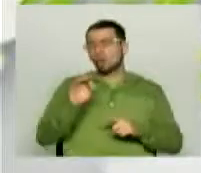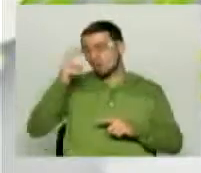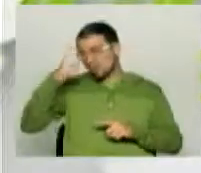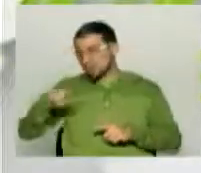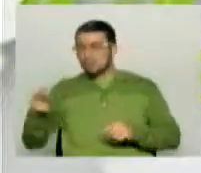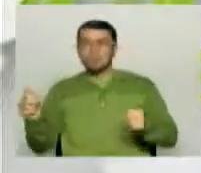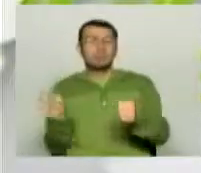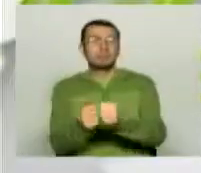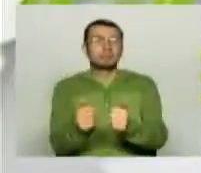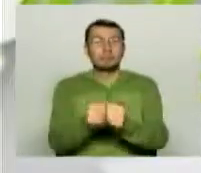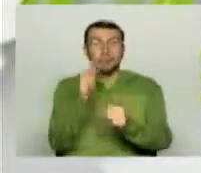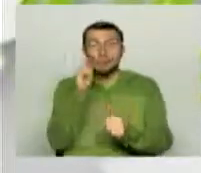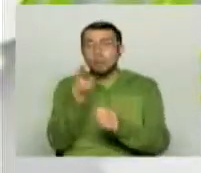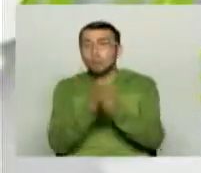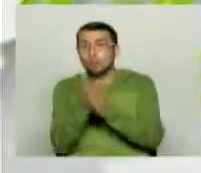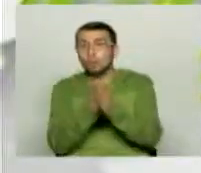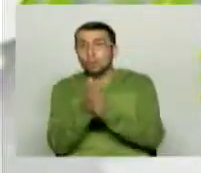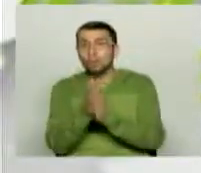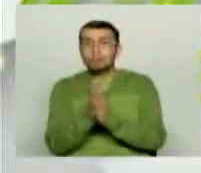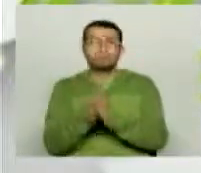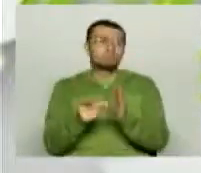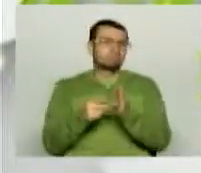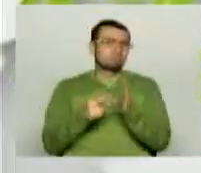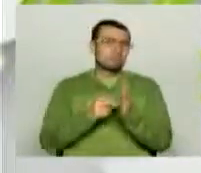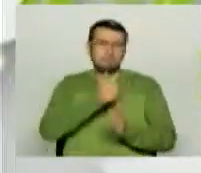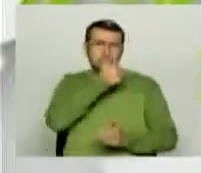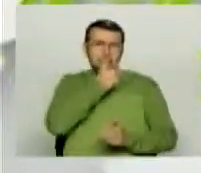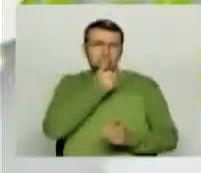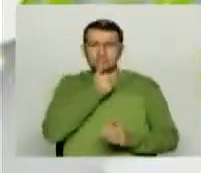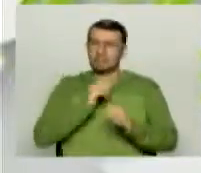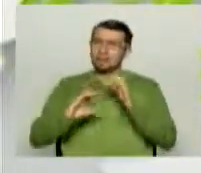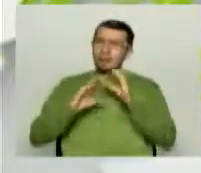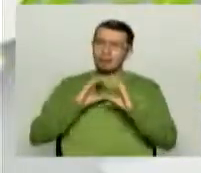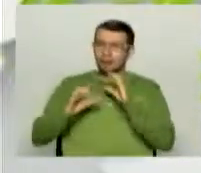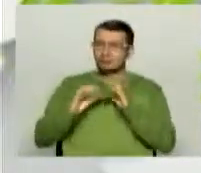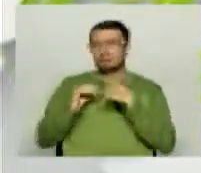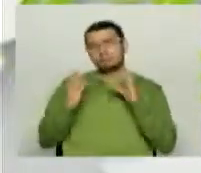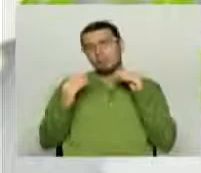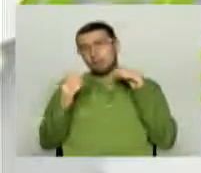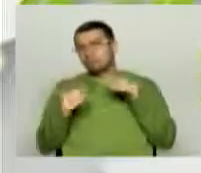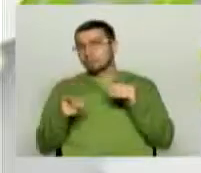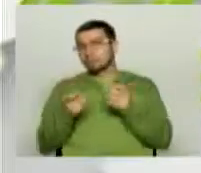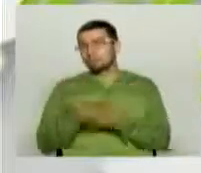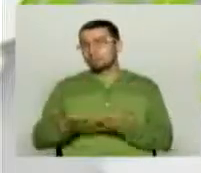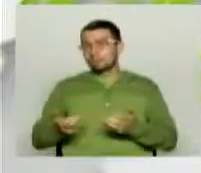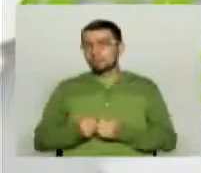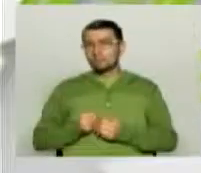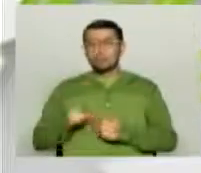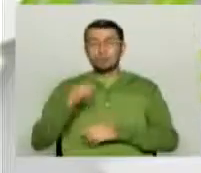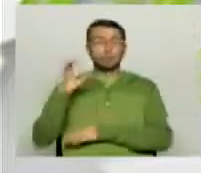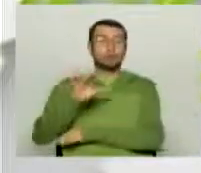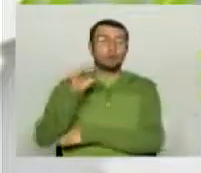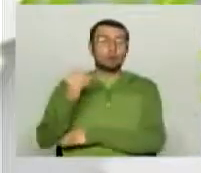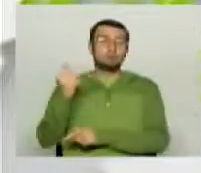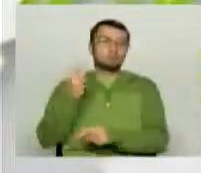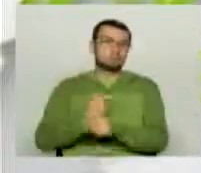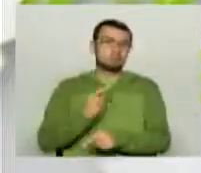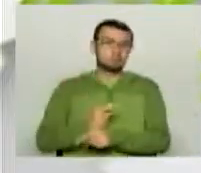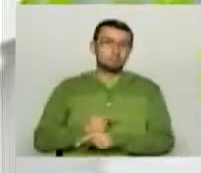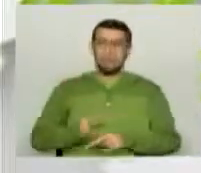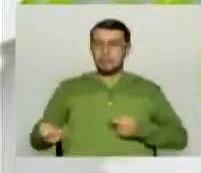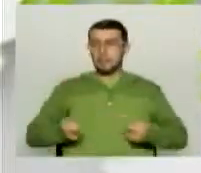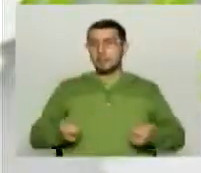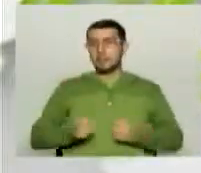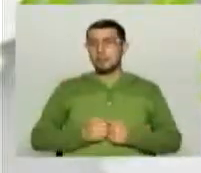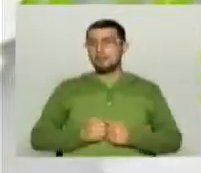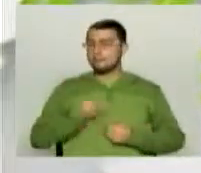observando los partidos, yo creo que es simplemente un poquito de diálogo, de tolerancia, es la que nos falta muchas veces en Colombia, cualquier cosa nos agarramos